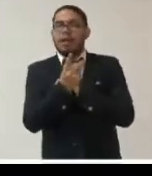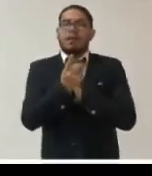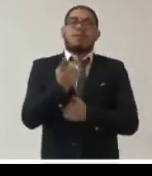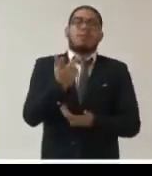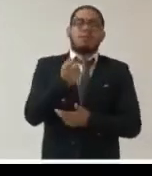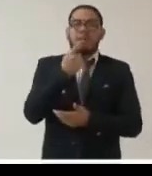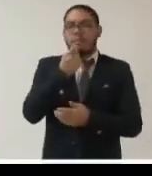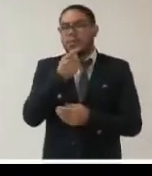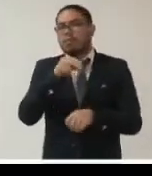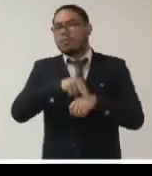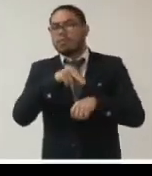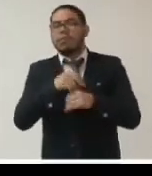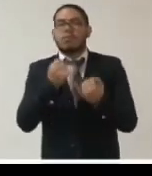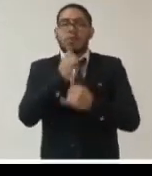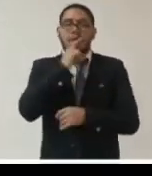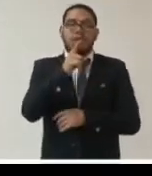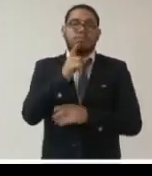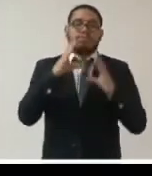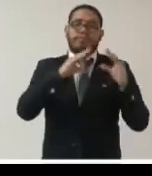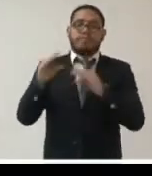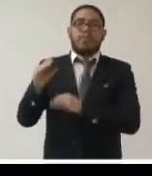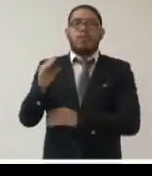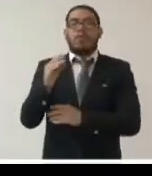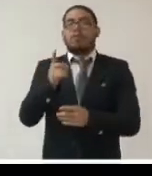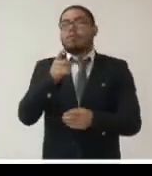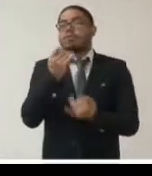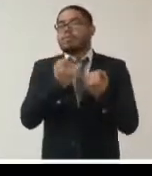exámenes online y yo creo que esta